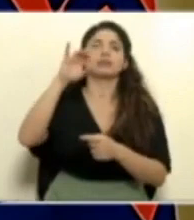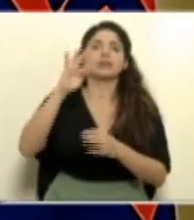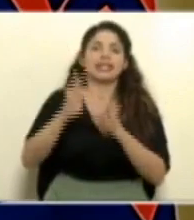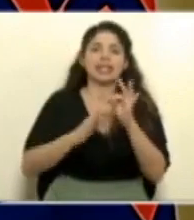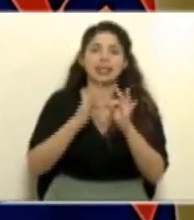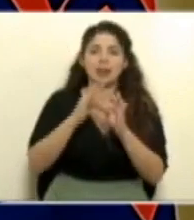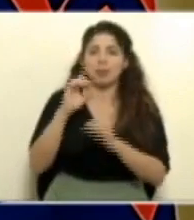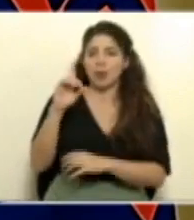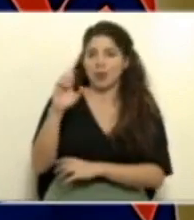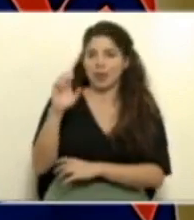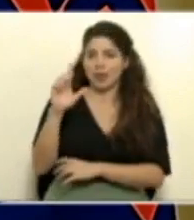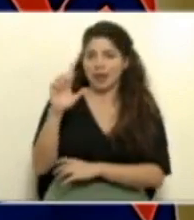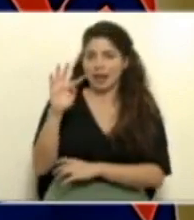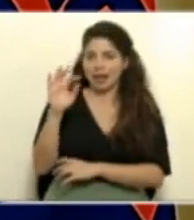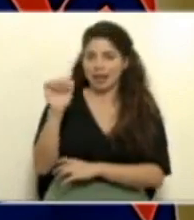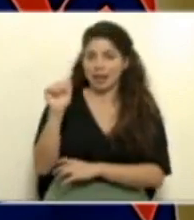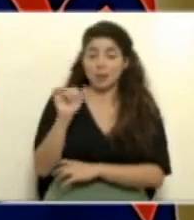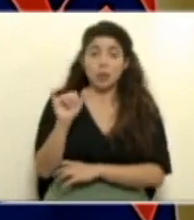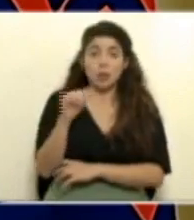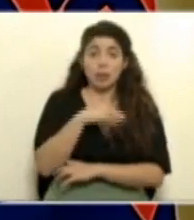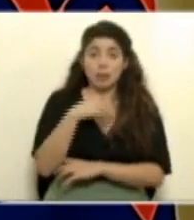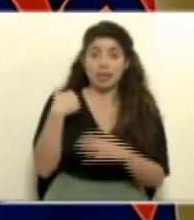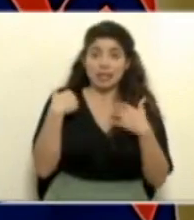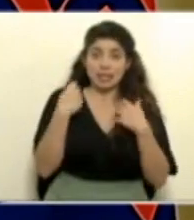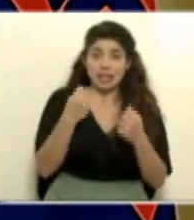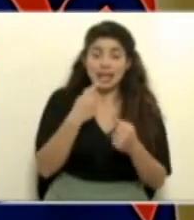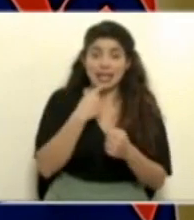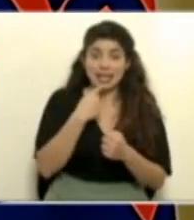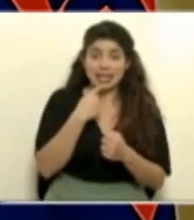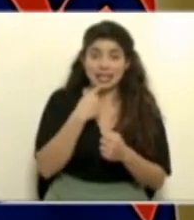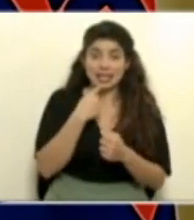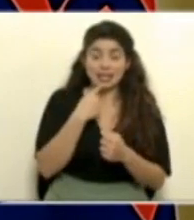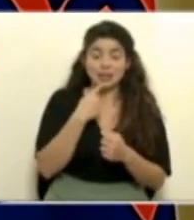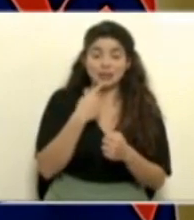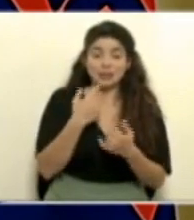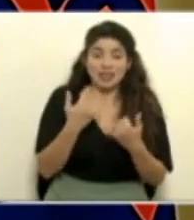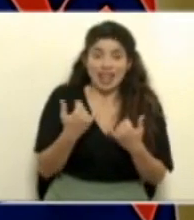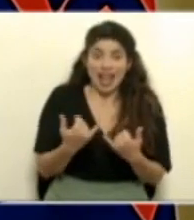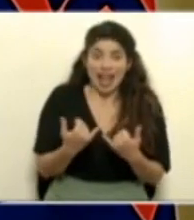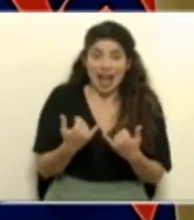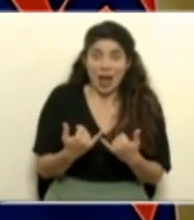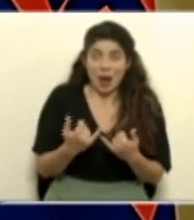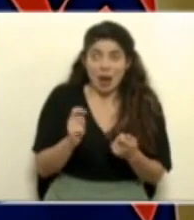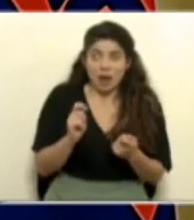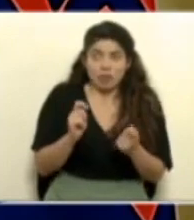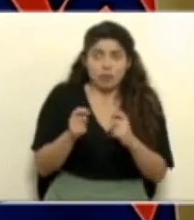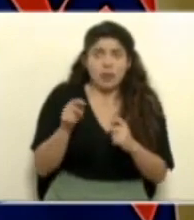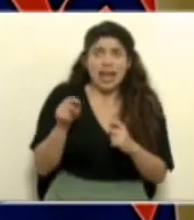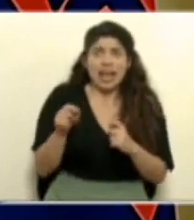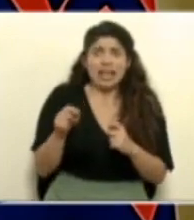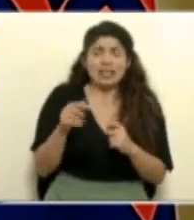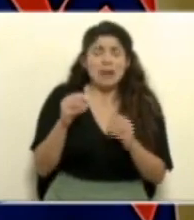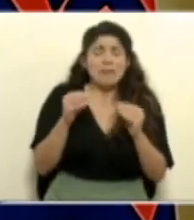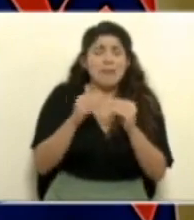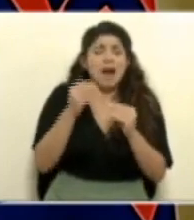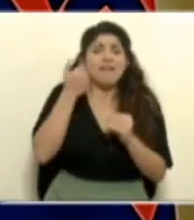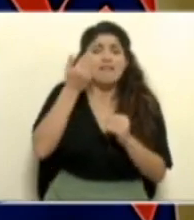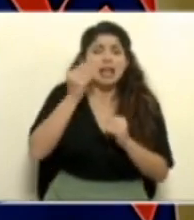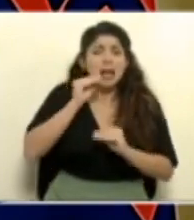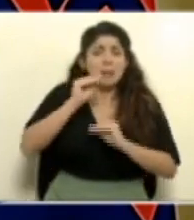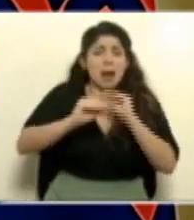Como bien lo dijo el señor ministro de Salud, ¿cuál es la clave ahora frente al que estamos a una variante muchísimo más transmisible?